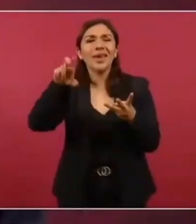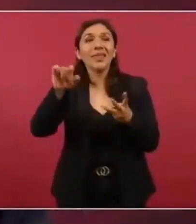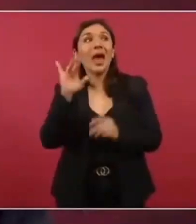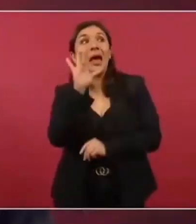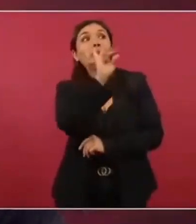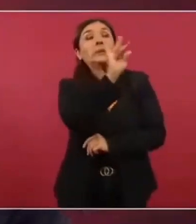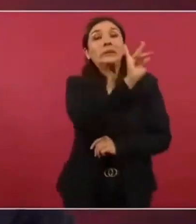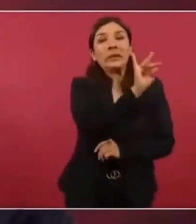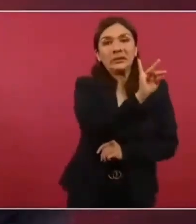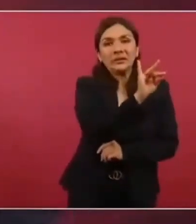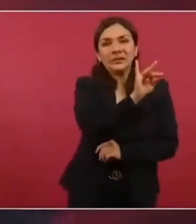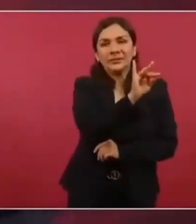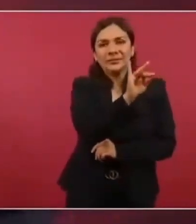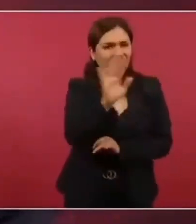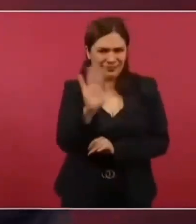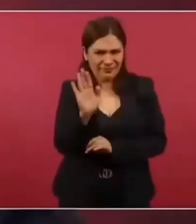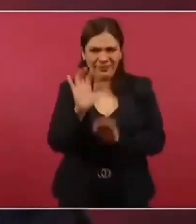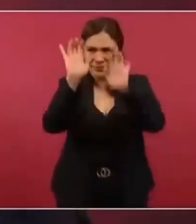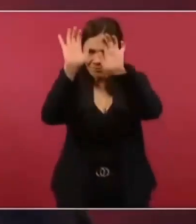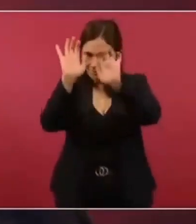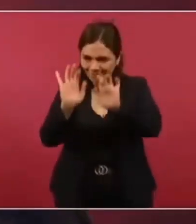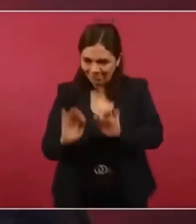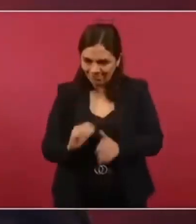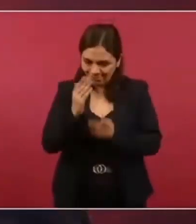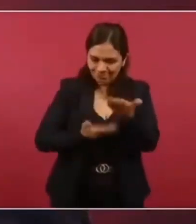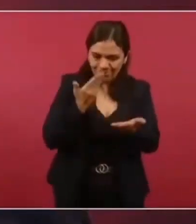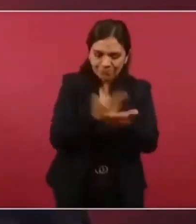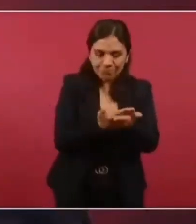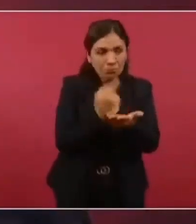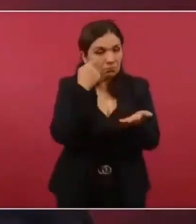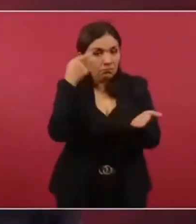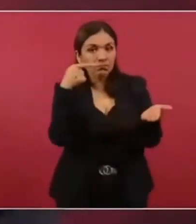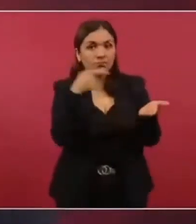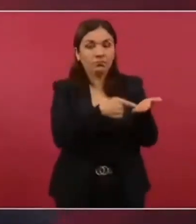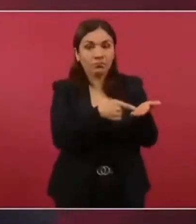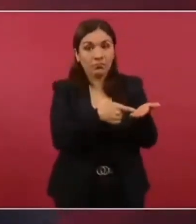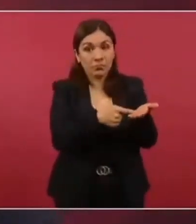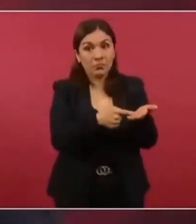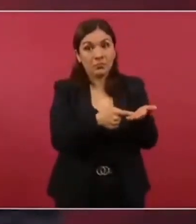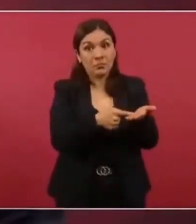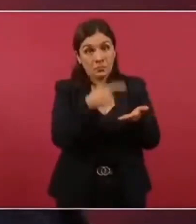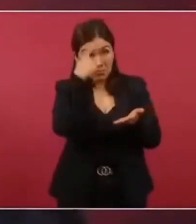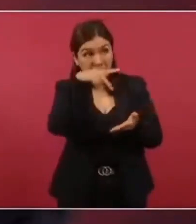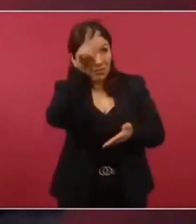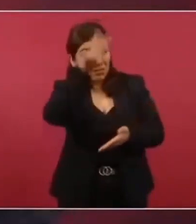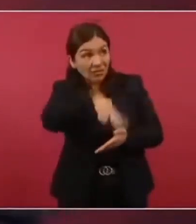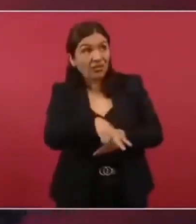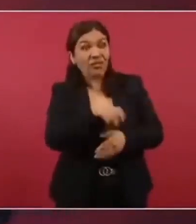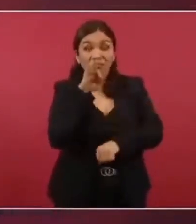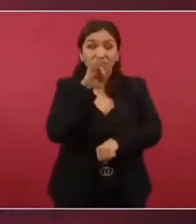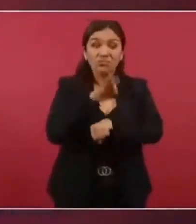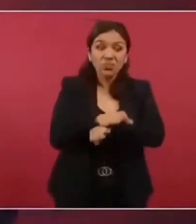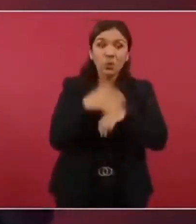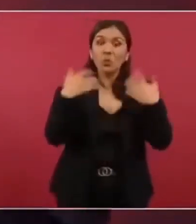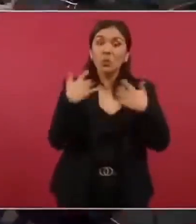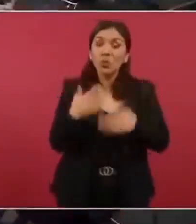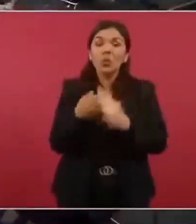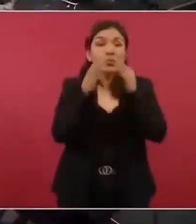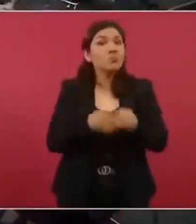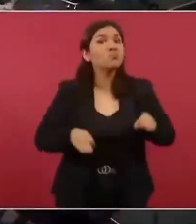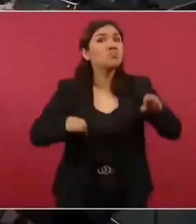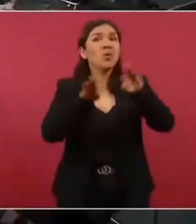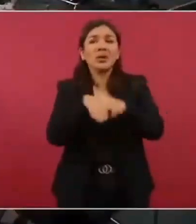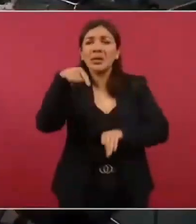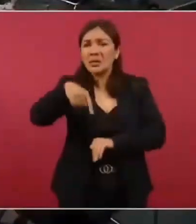no, y a ver, un comunicado a favor de la marcha que está en riesgo la democracia